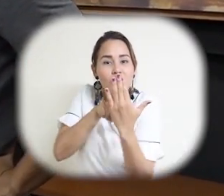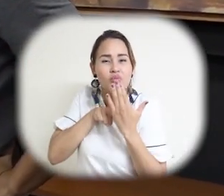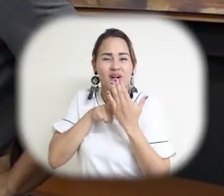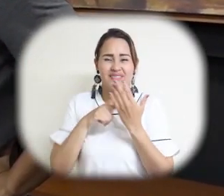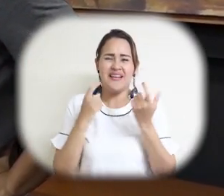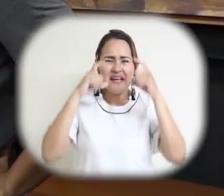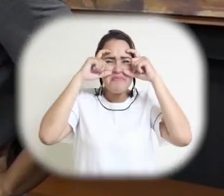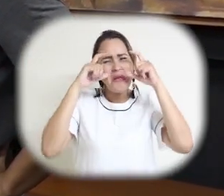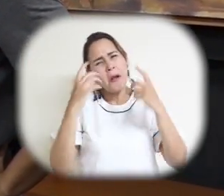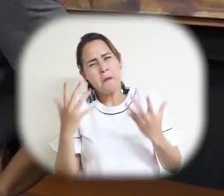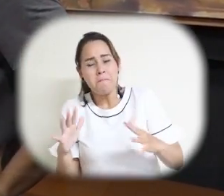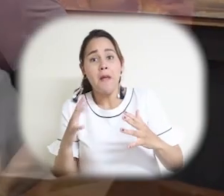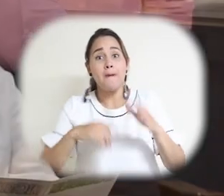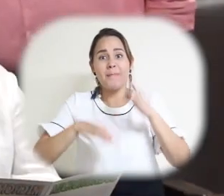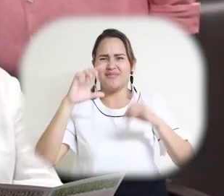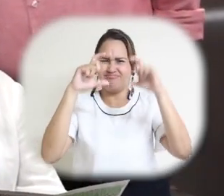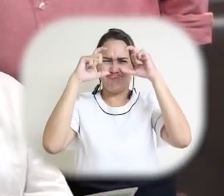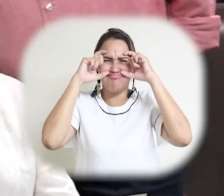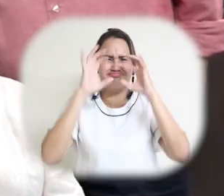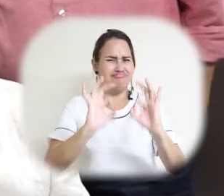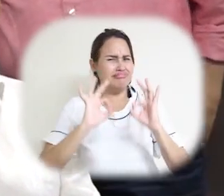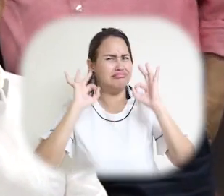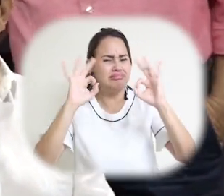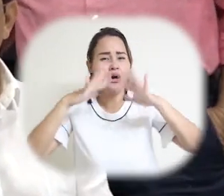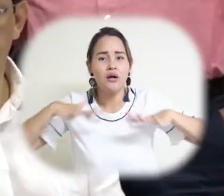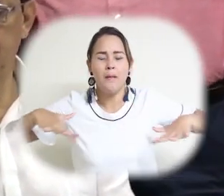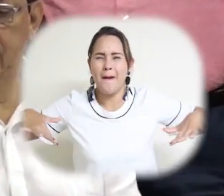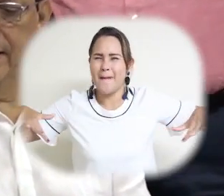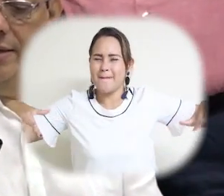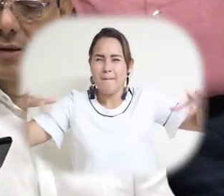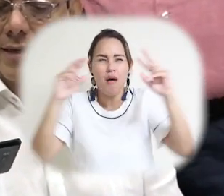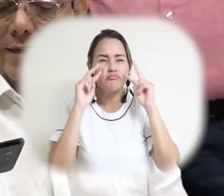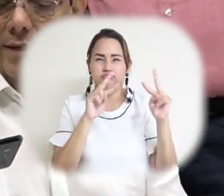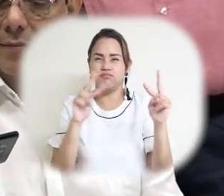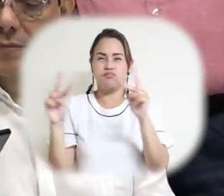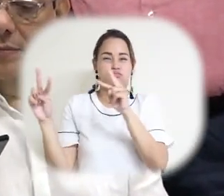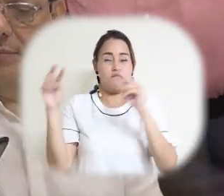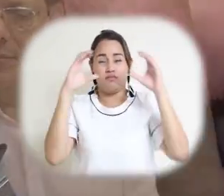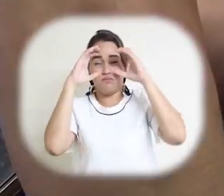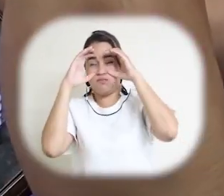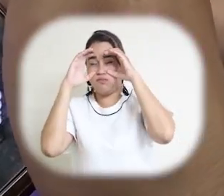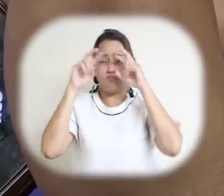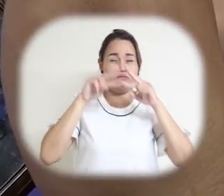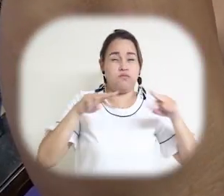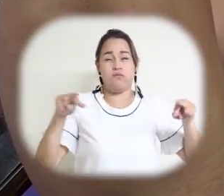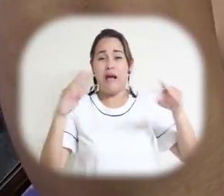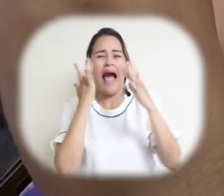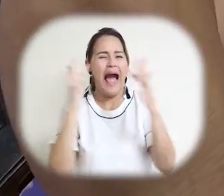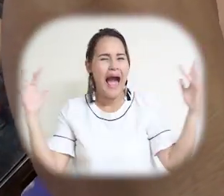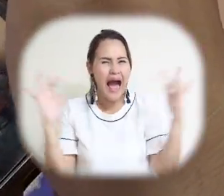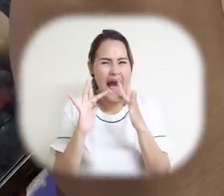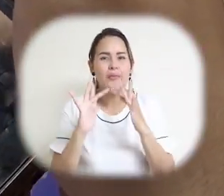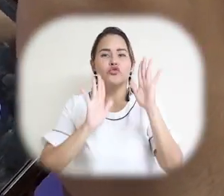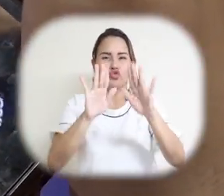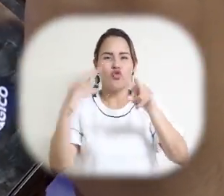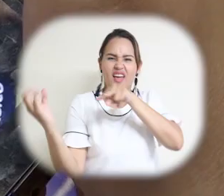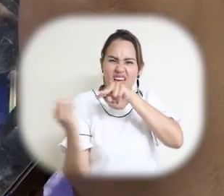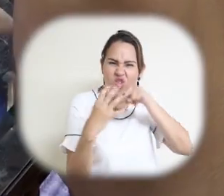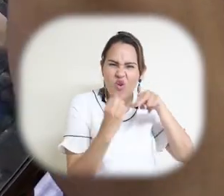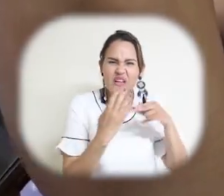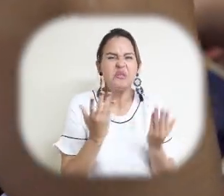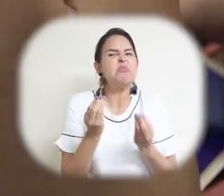mayores que las percibidas por pantallas normales y permiten incluso englobar todo el campo de visión del usuario, lo que las hace